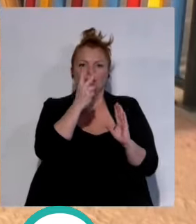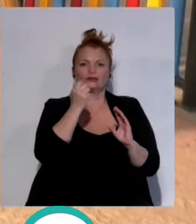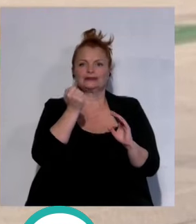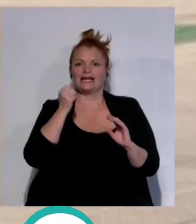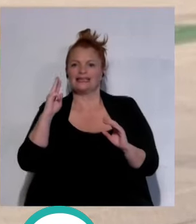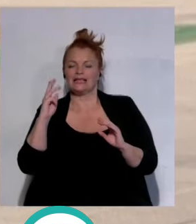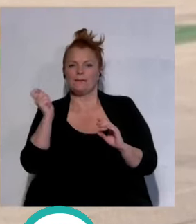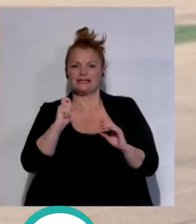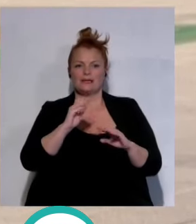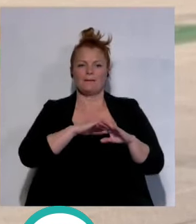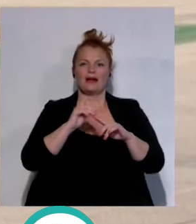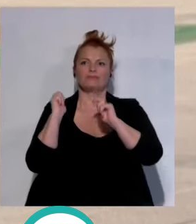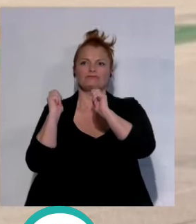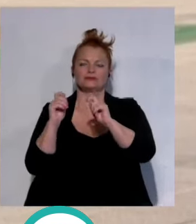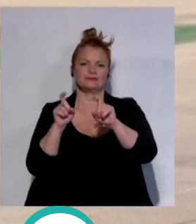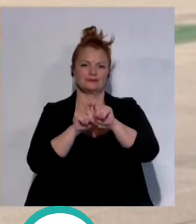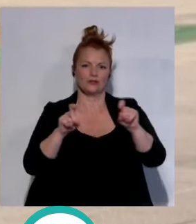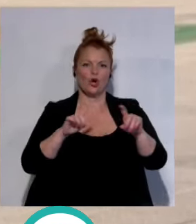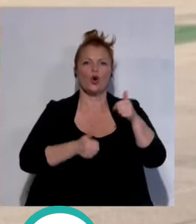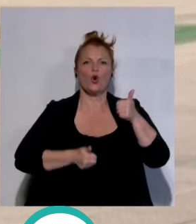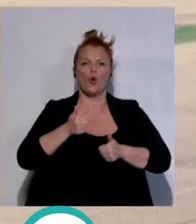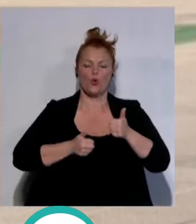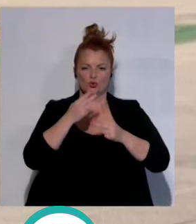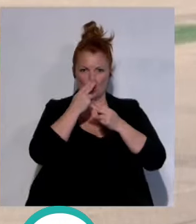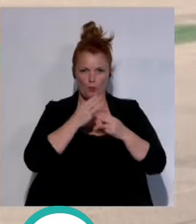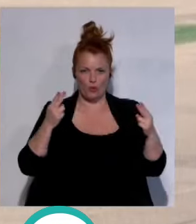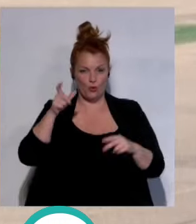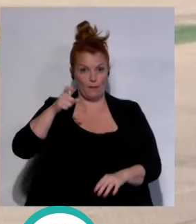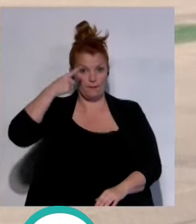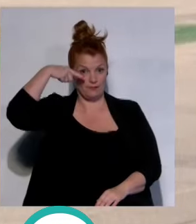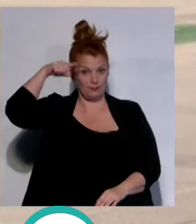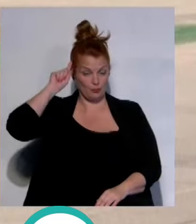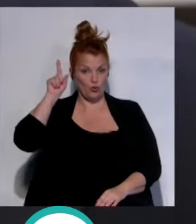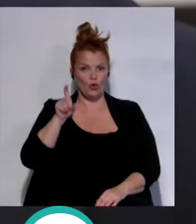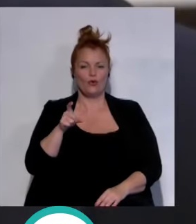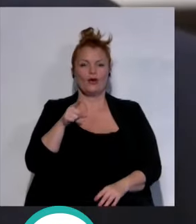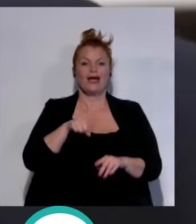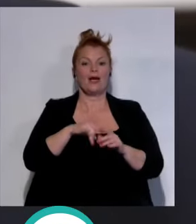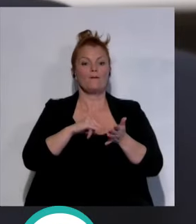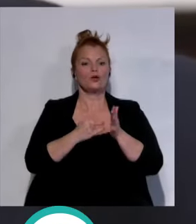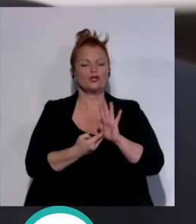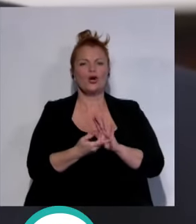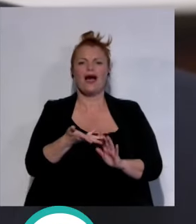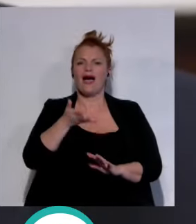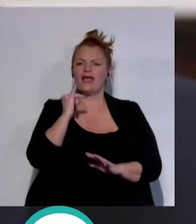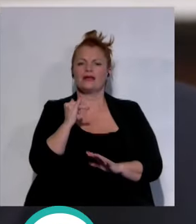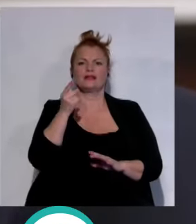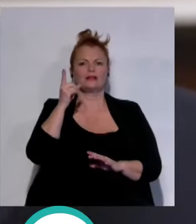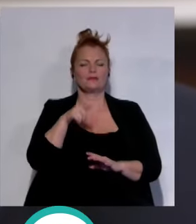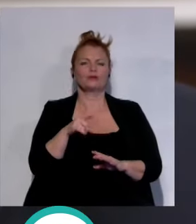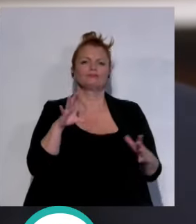tres meses para su adjudicación en concurso público Bruno García ha apuntado que a este proyecto se sumará en breve el